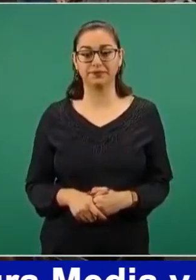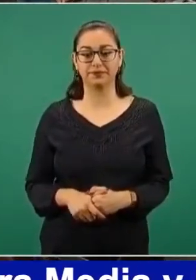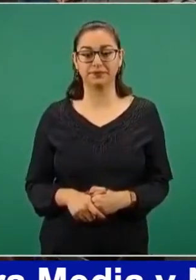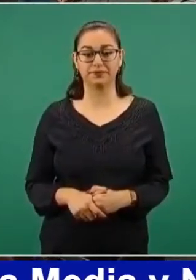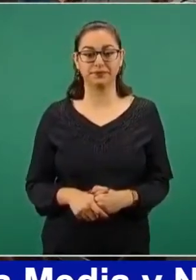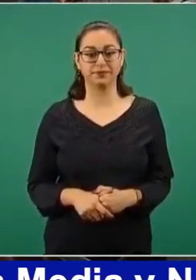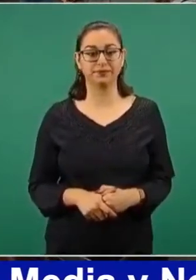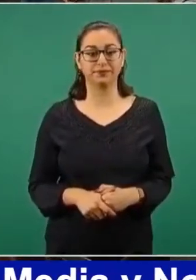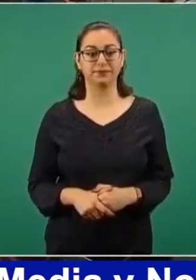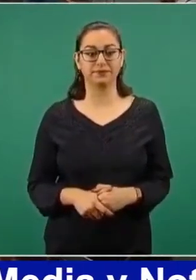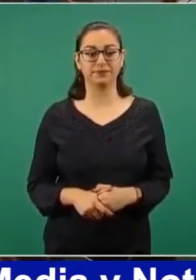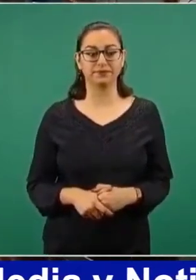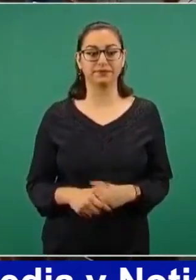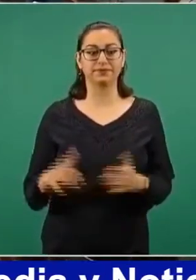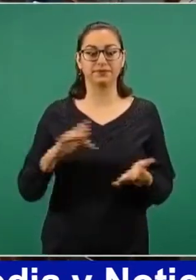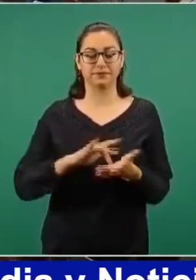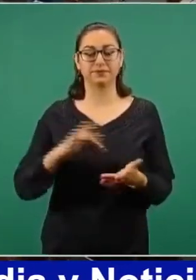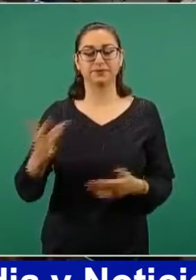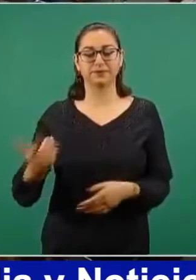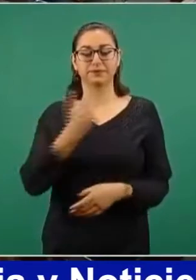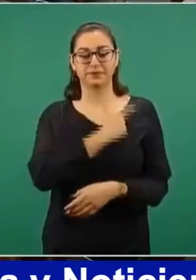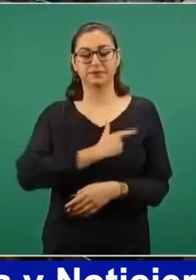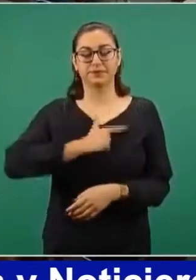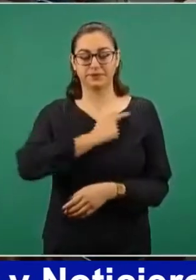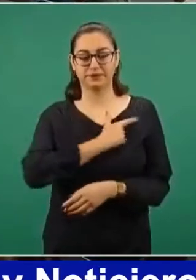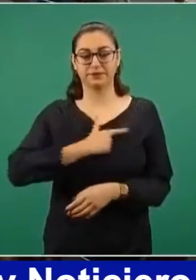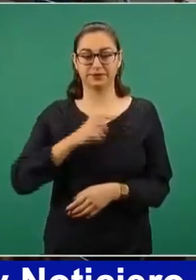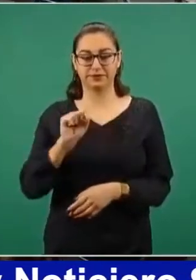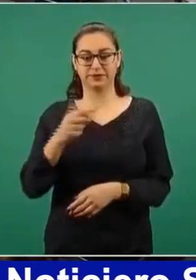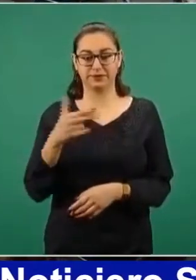Gracias. Con mucho gusto, Shaila.